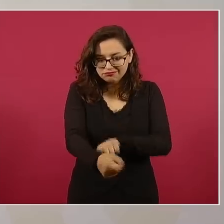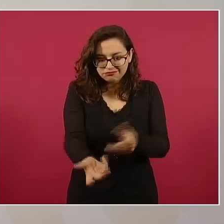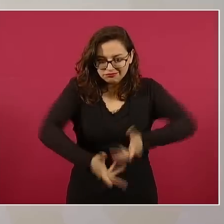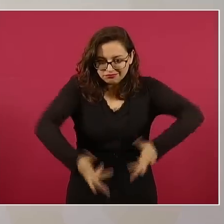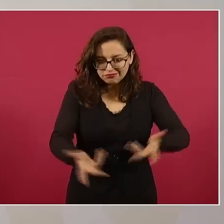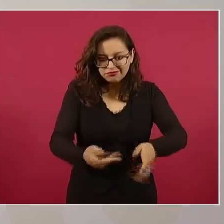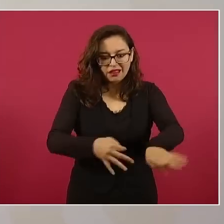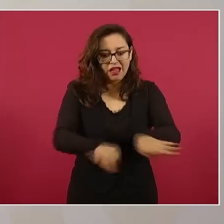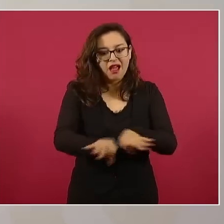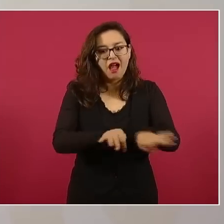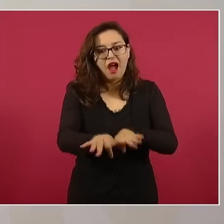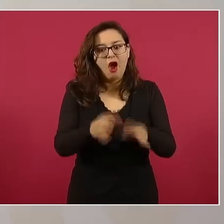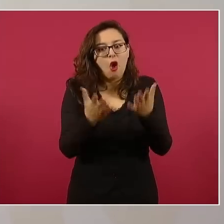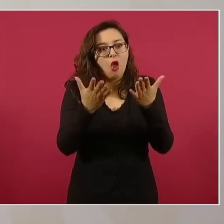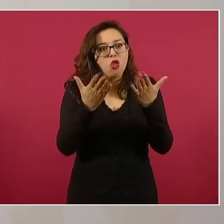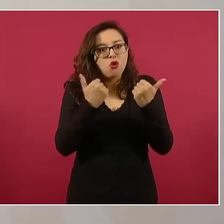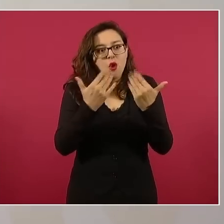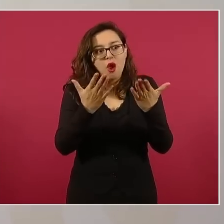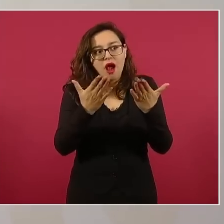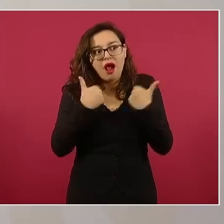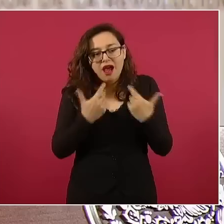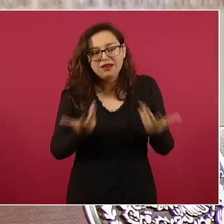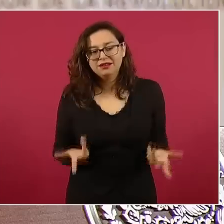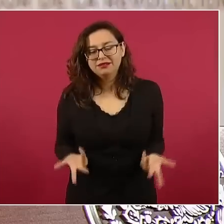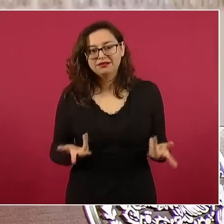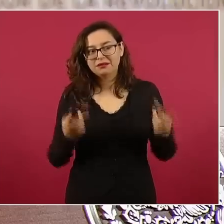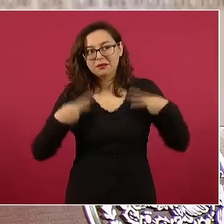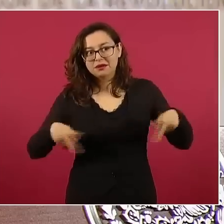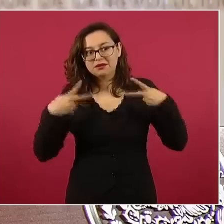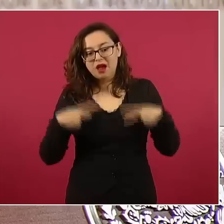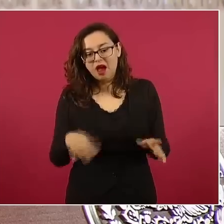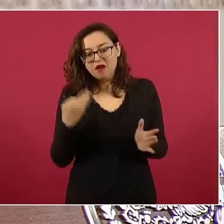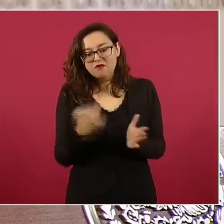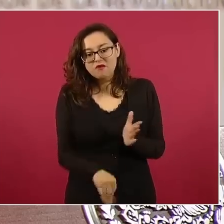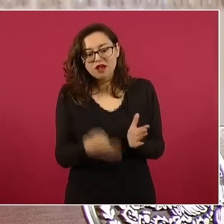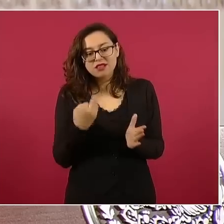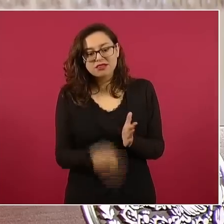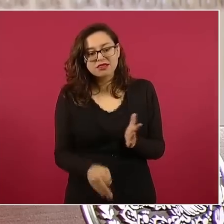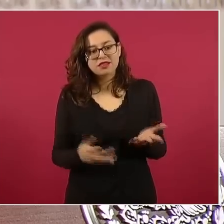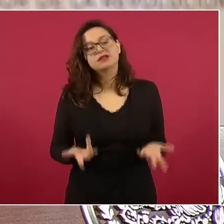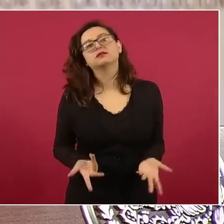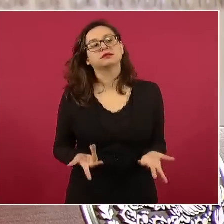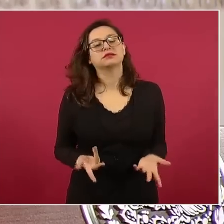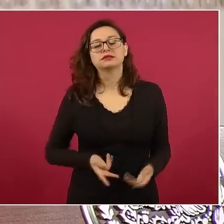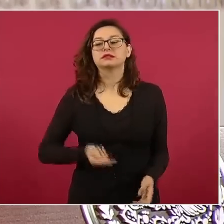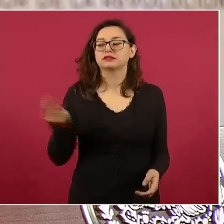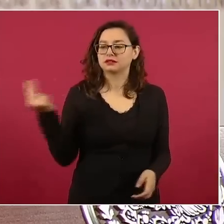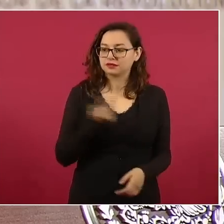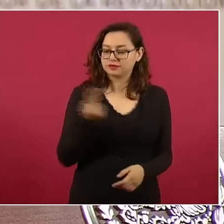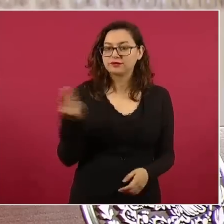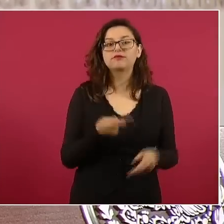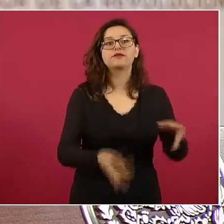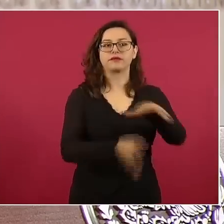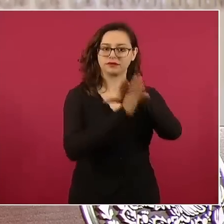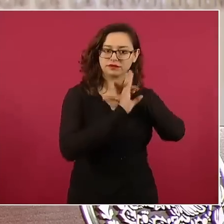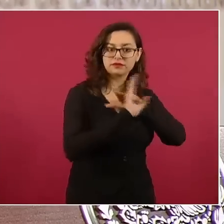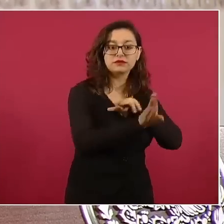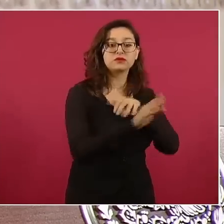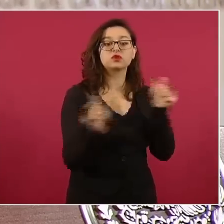y es necesaria la regularización y es